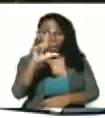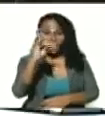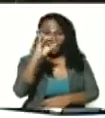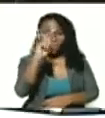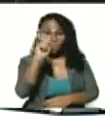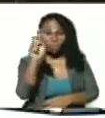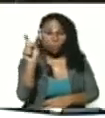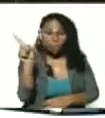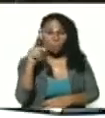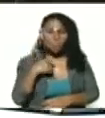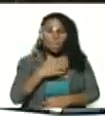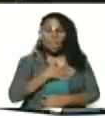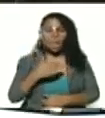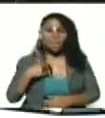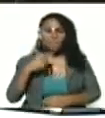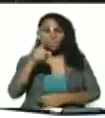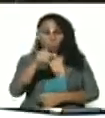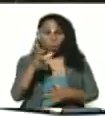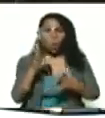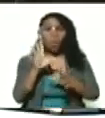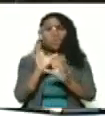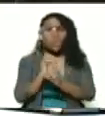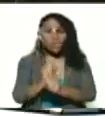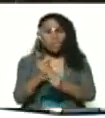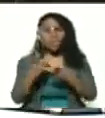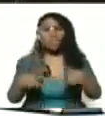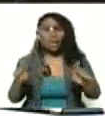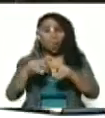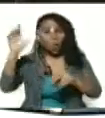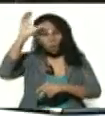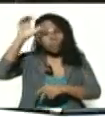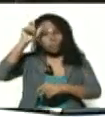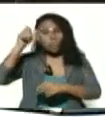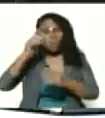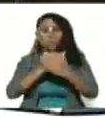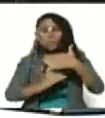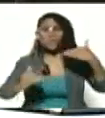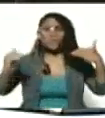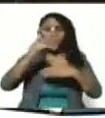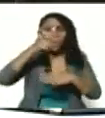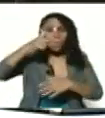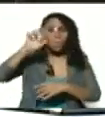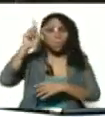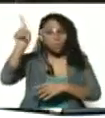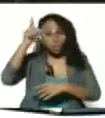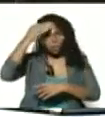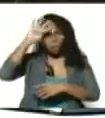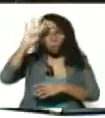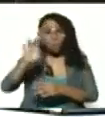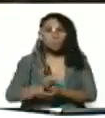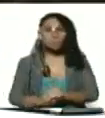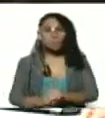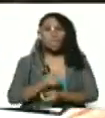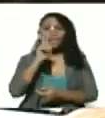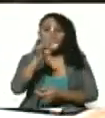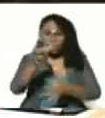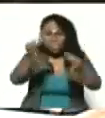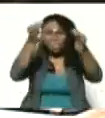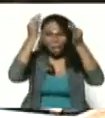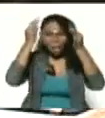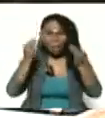ten confianza en los valores y en la conciencia suprema del pueblo cubano. Y ten la seguridad